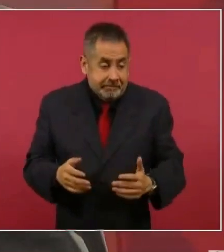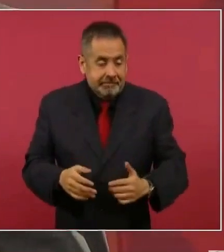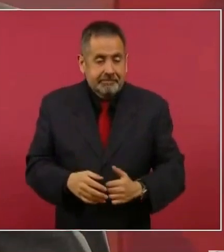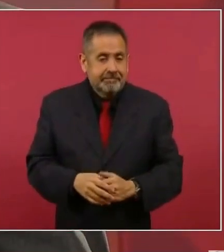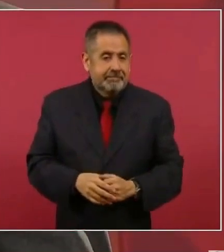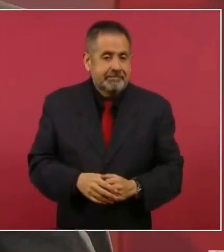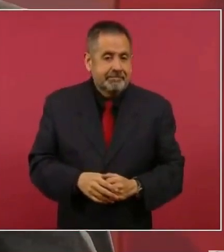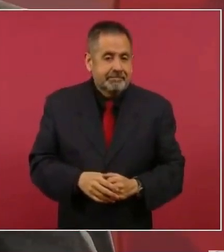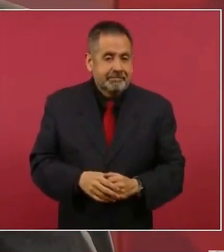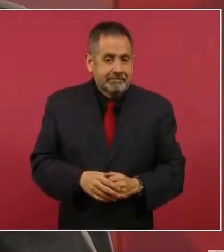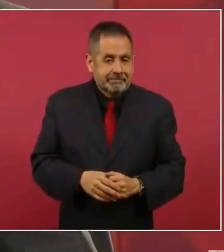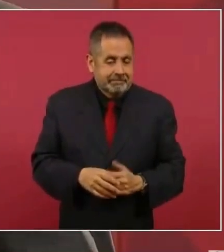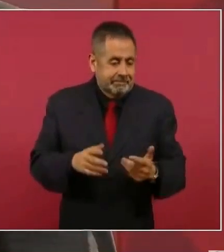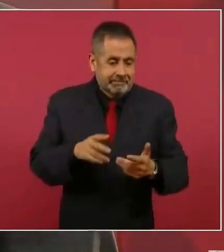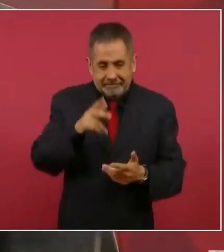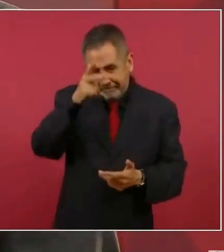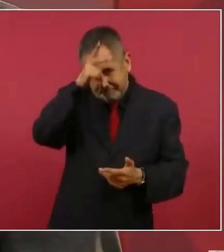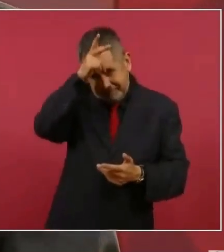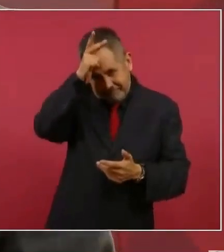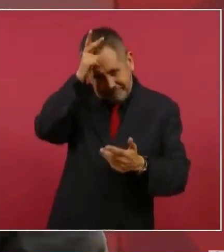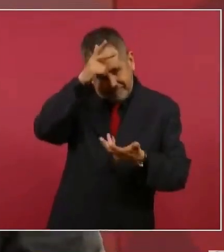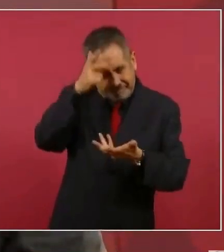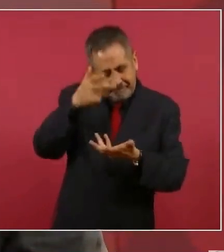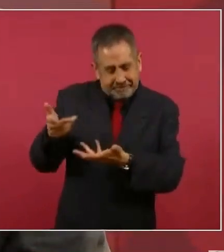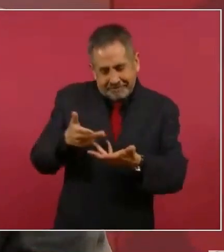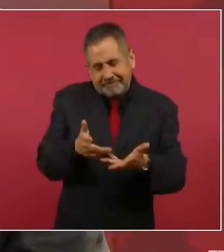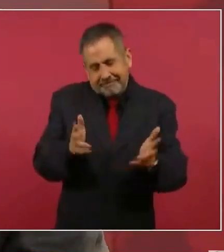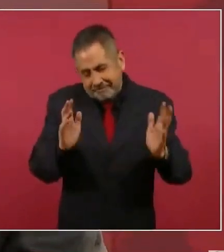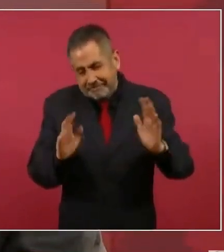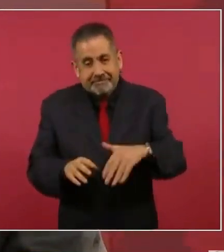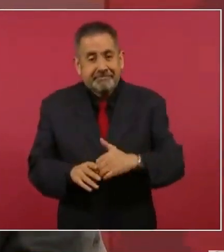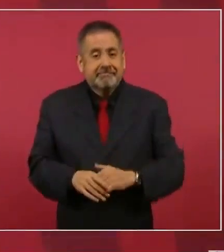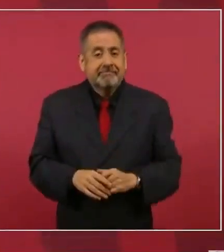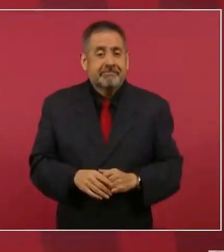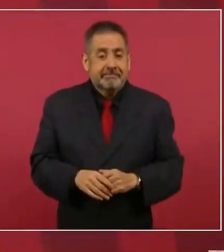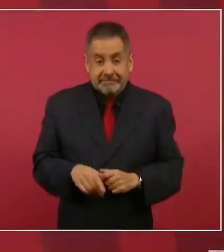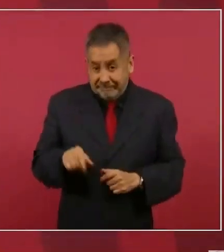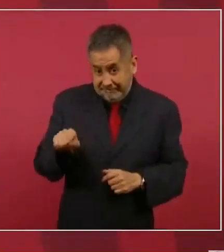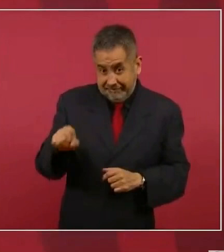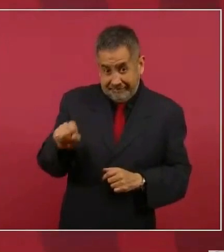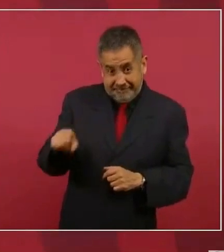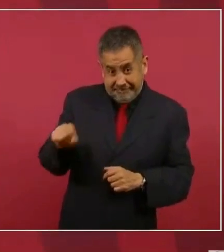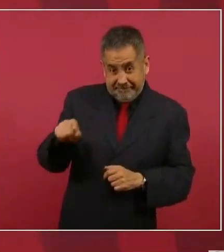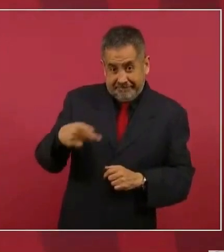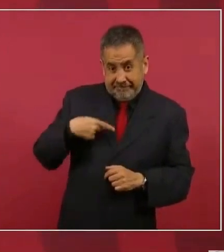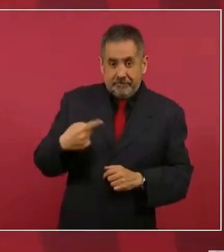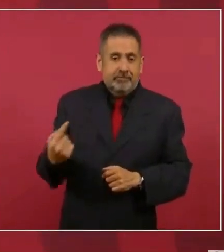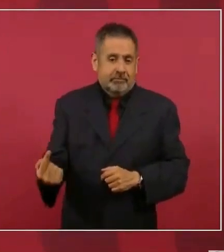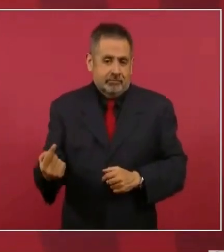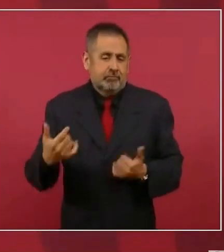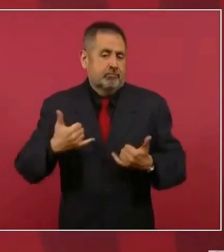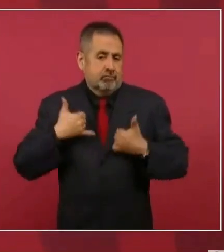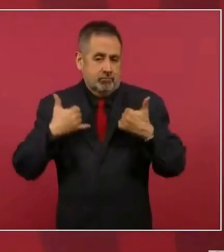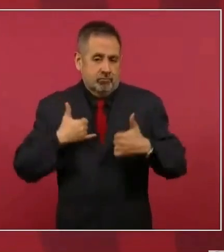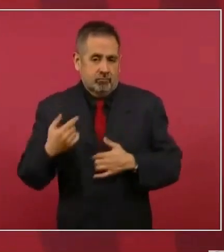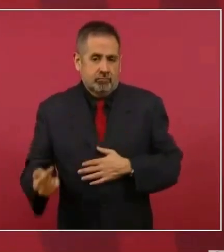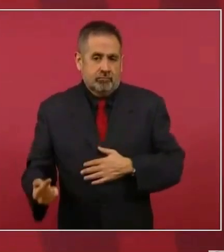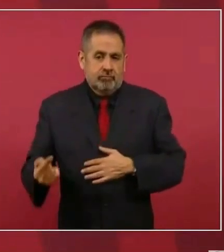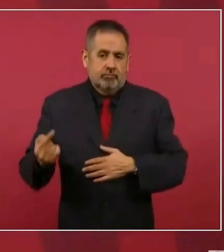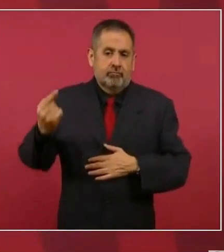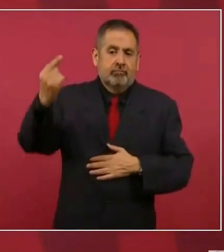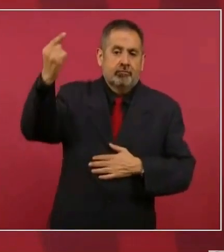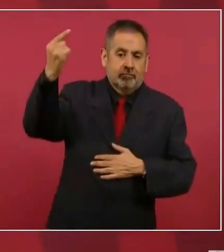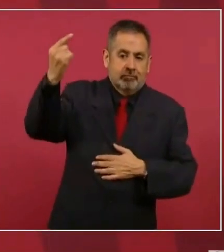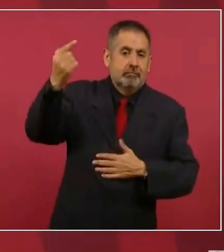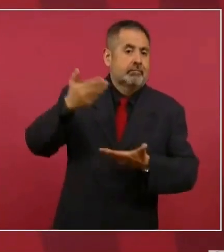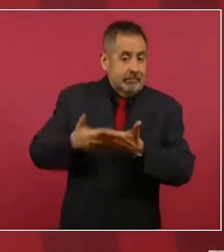Y tú sabés qué hacíamos con el gallo. Pero él, que era jovencito, pues ya está grande, me llevó